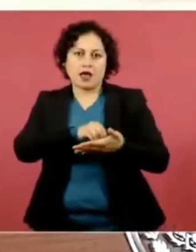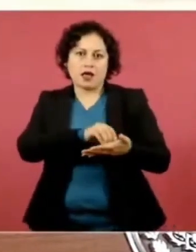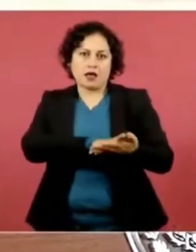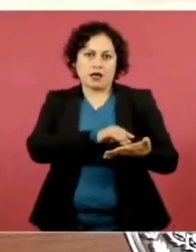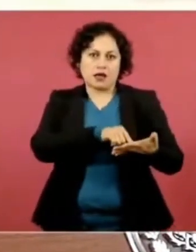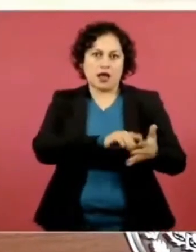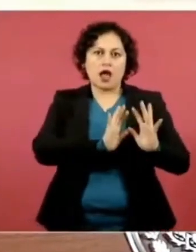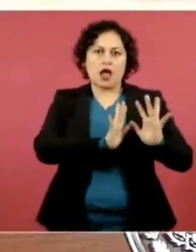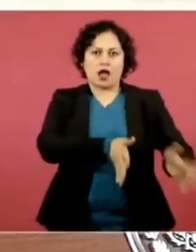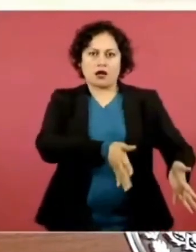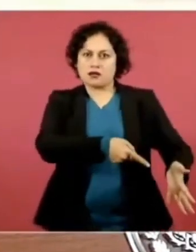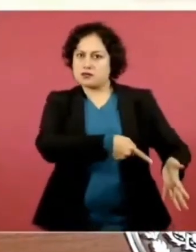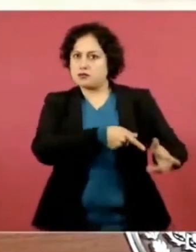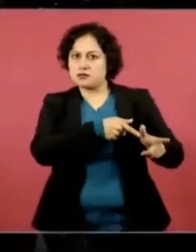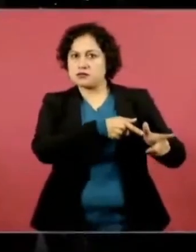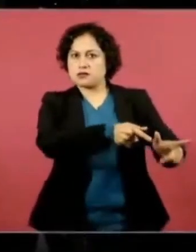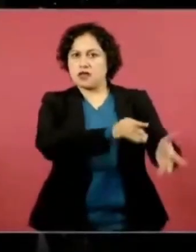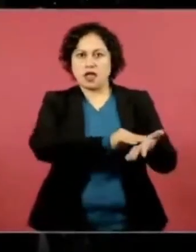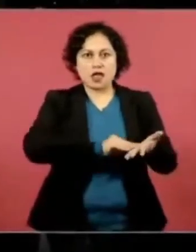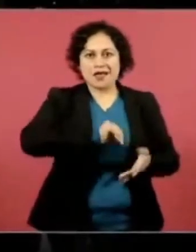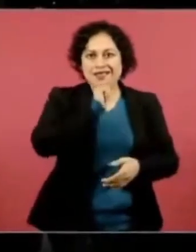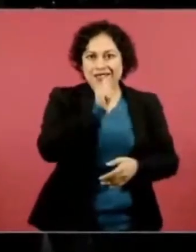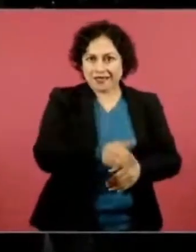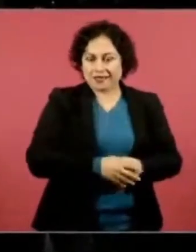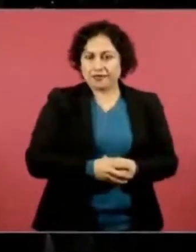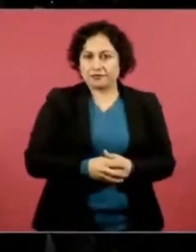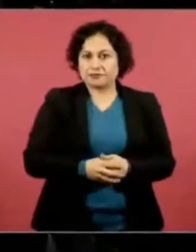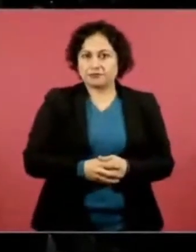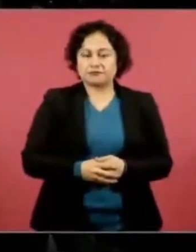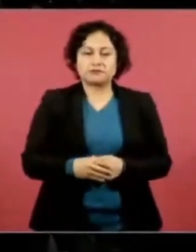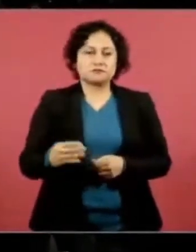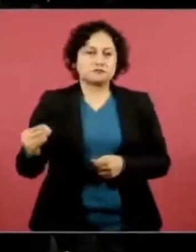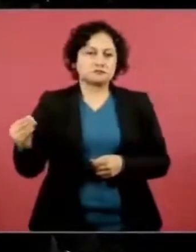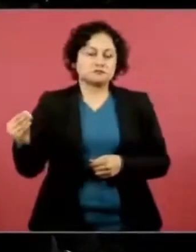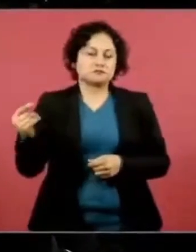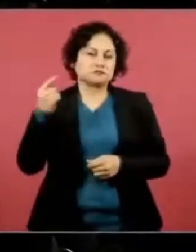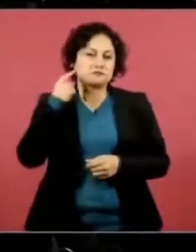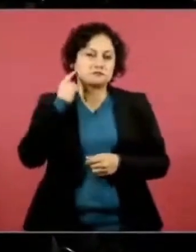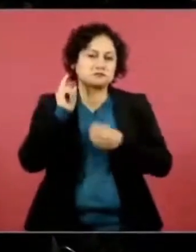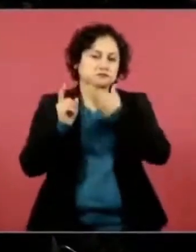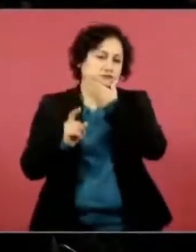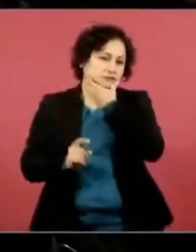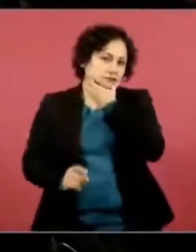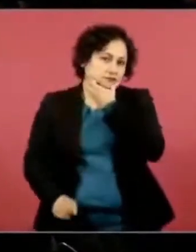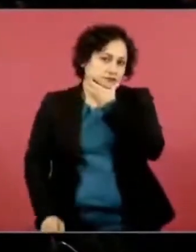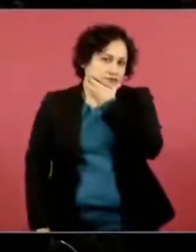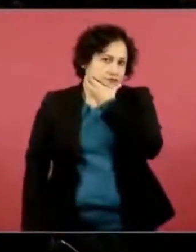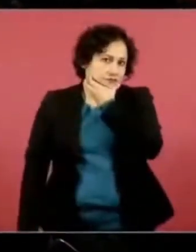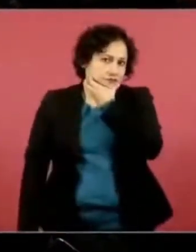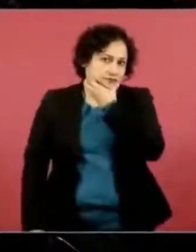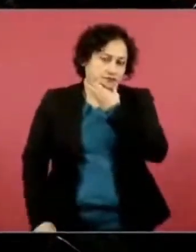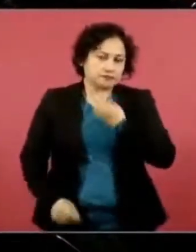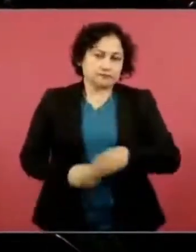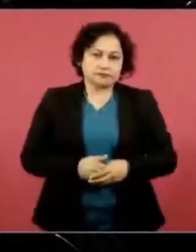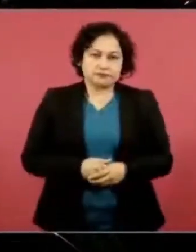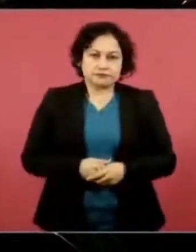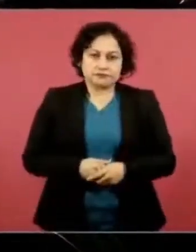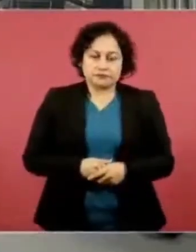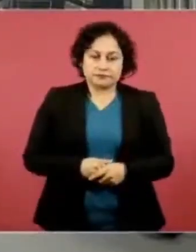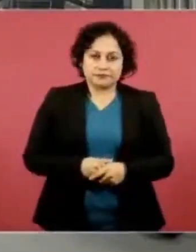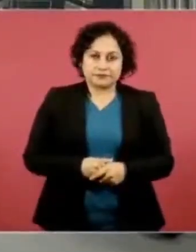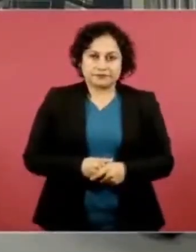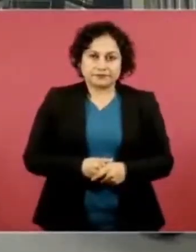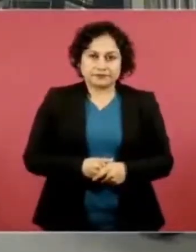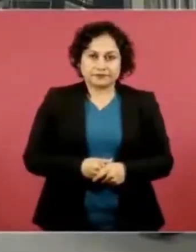¿Sabemos a las mujeres organizadas en medio de esas personas organizadas? Sí. ¿Cuántas corresponden a